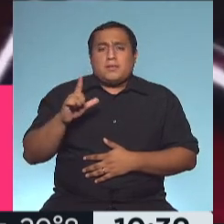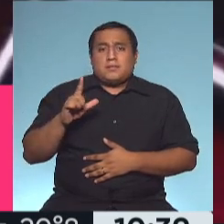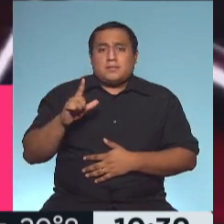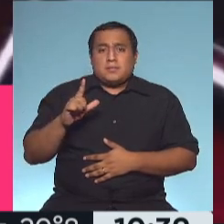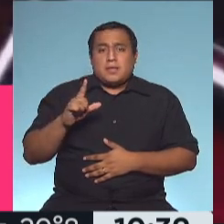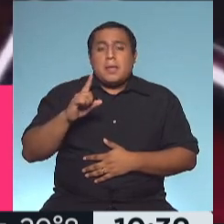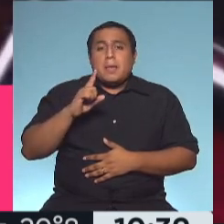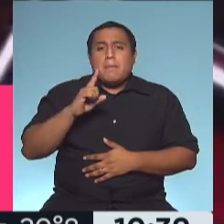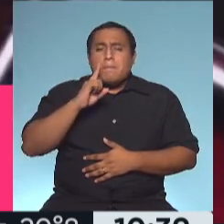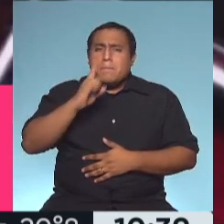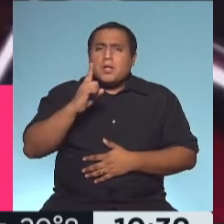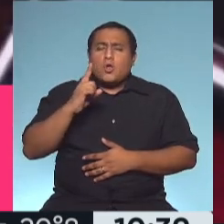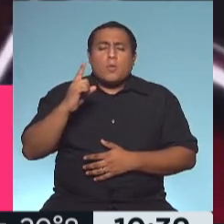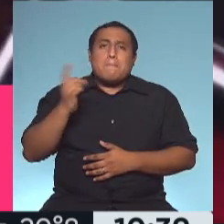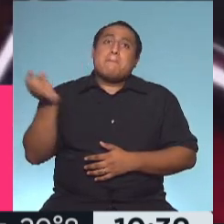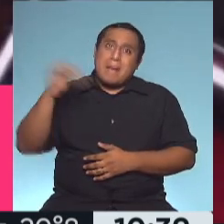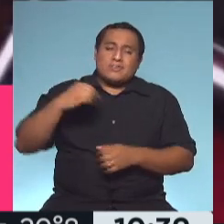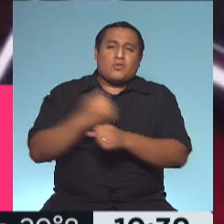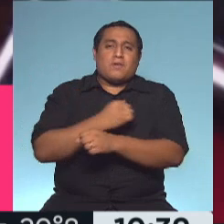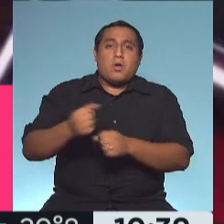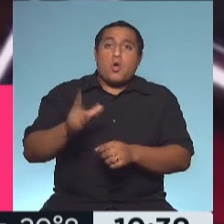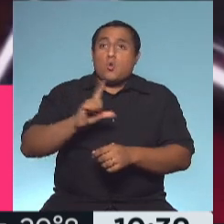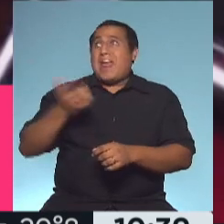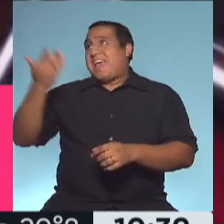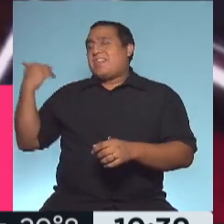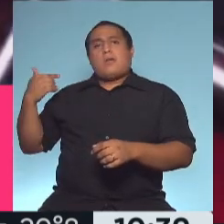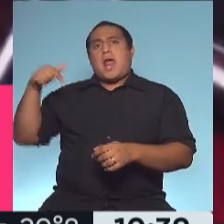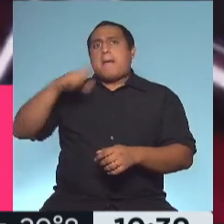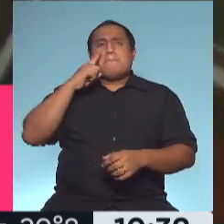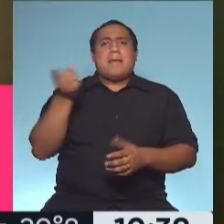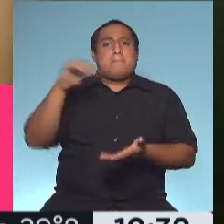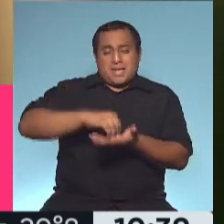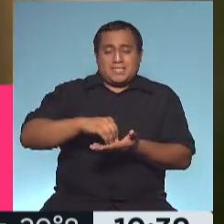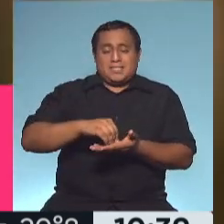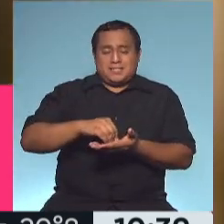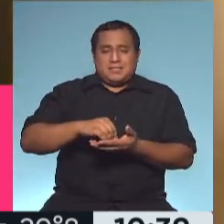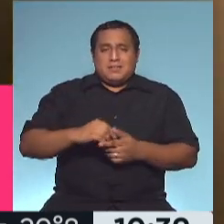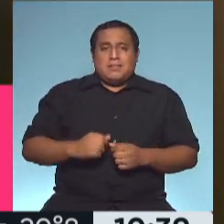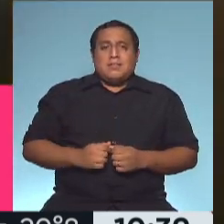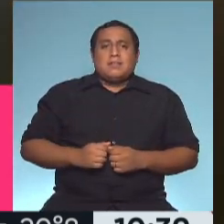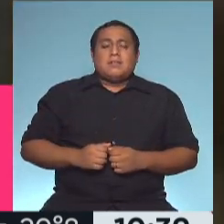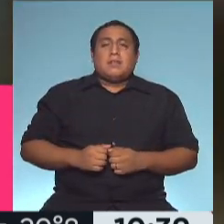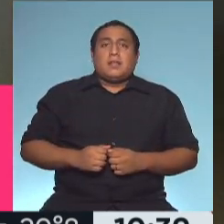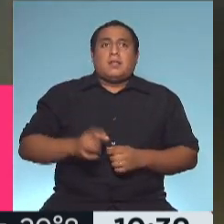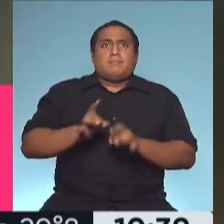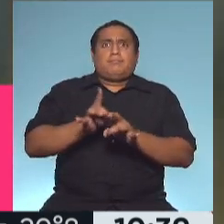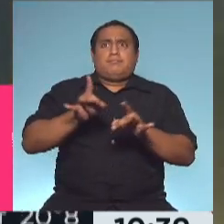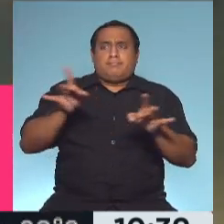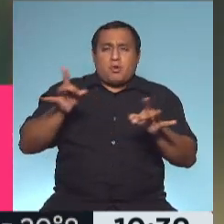notificados más que el lunes anterior. Y la notificación de casos